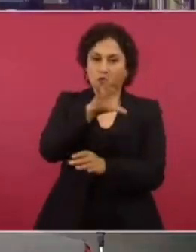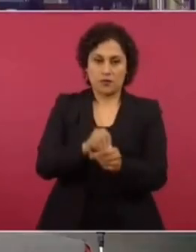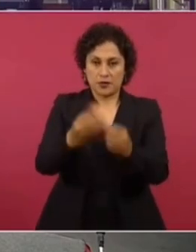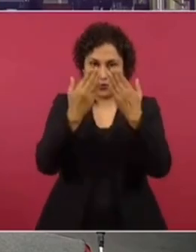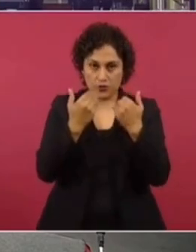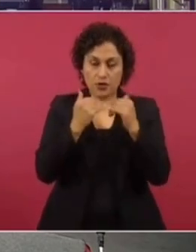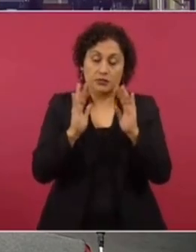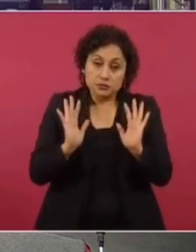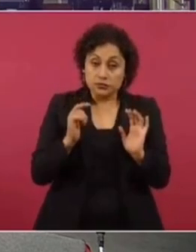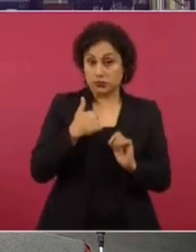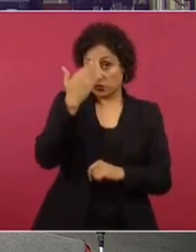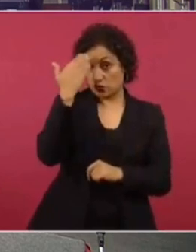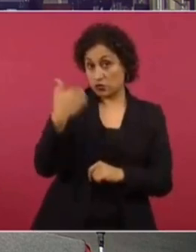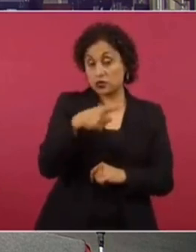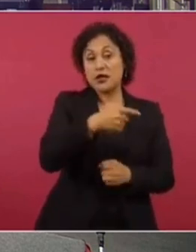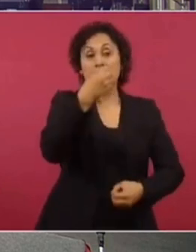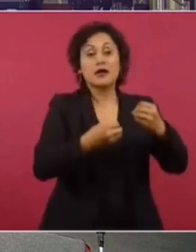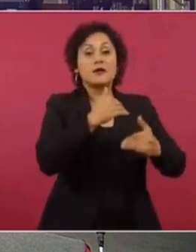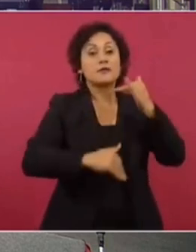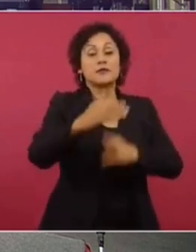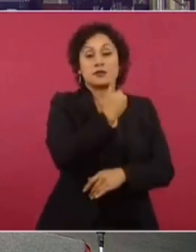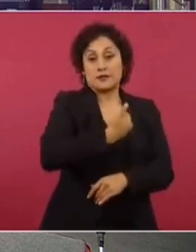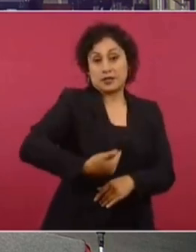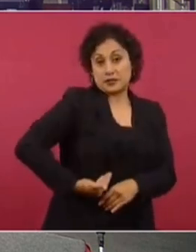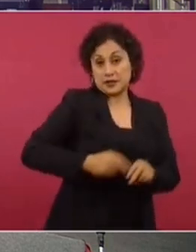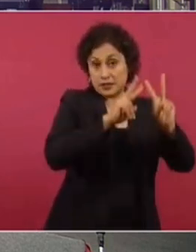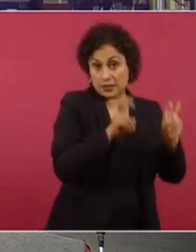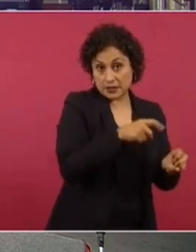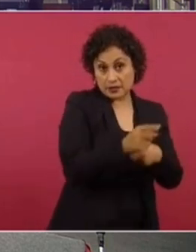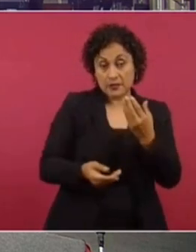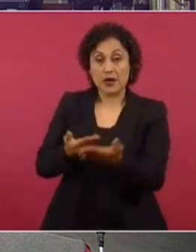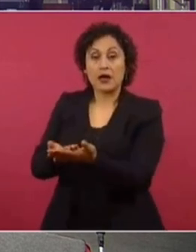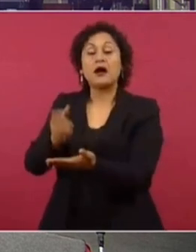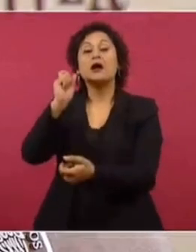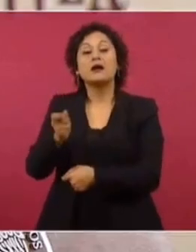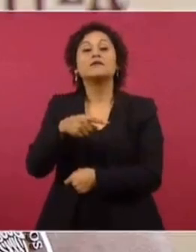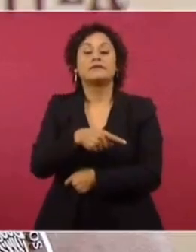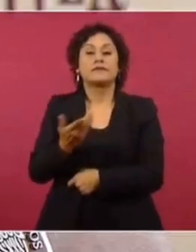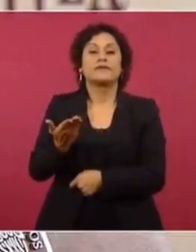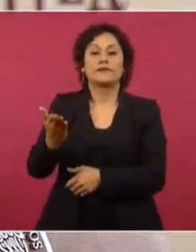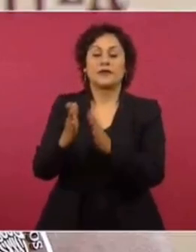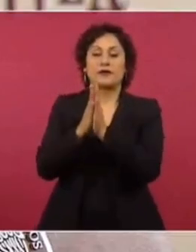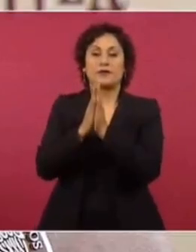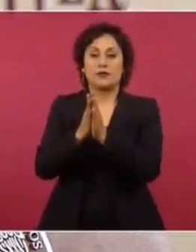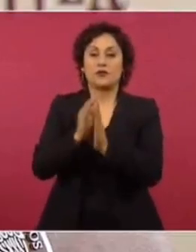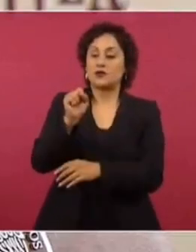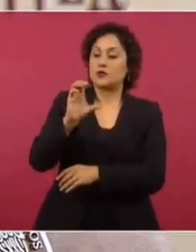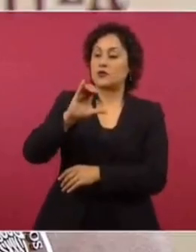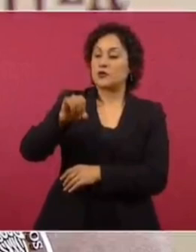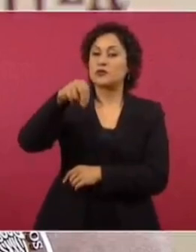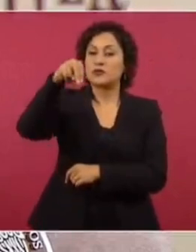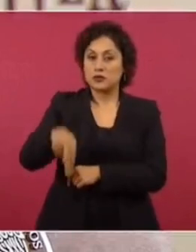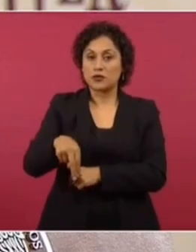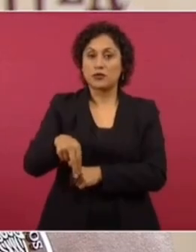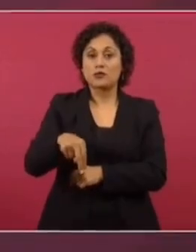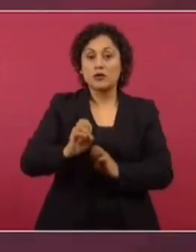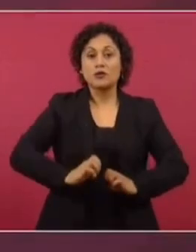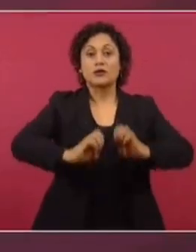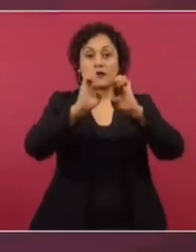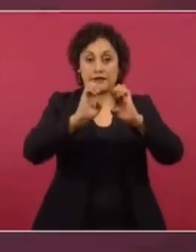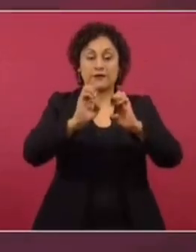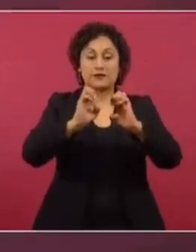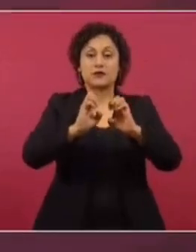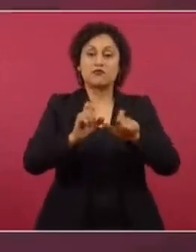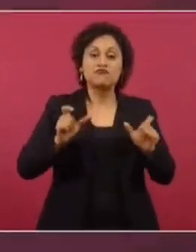uno de los puntos que la ministra presidenta trató fue el de que se le brindara protección a las instalaciones de la Suprema Corte de Justicia de la Nación por una